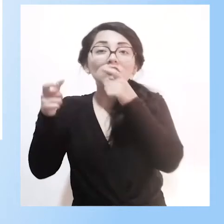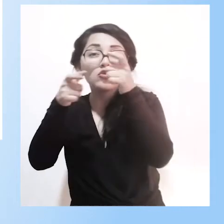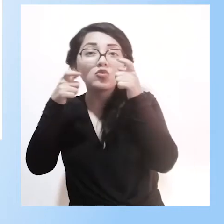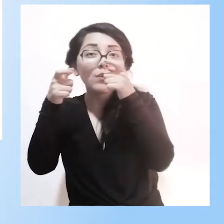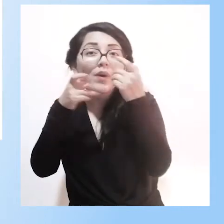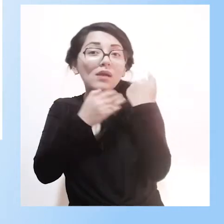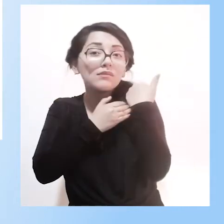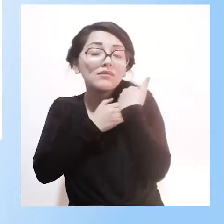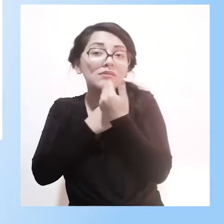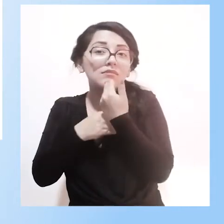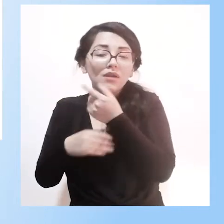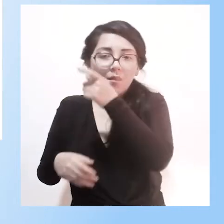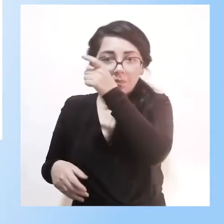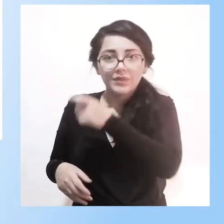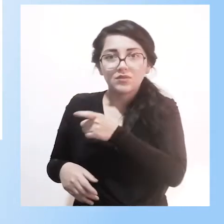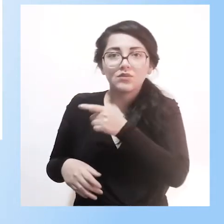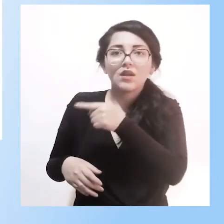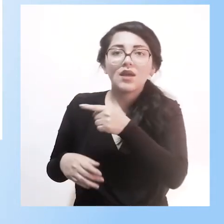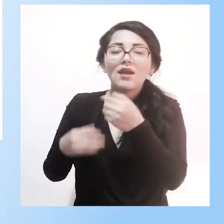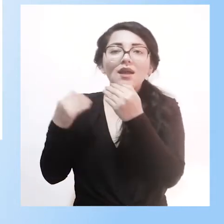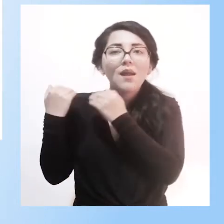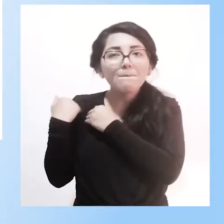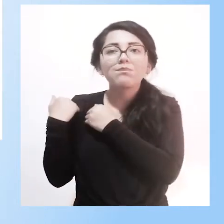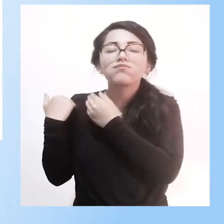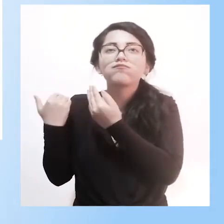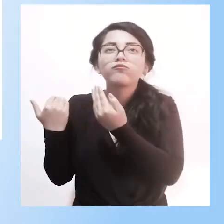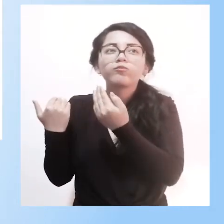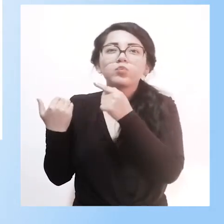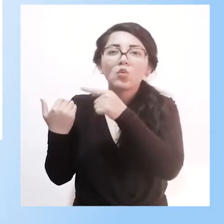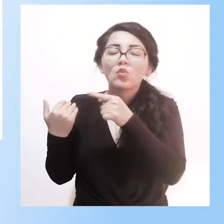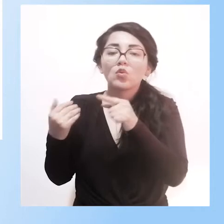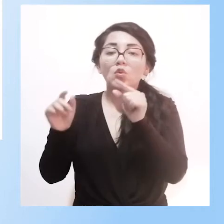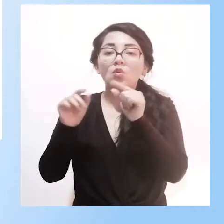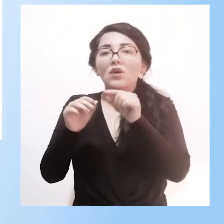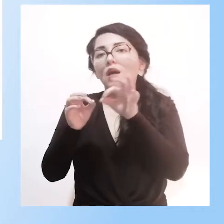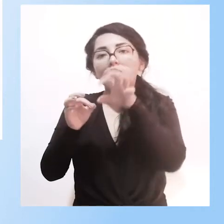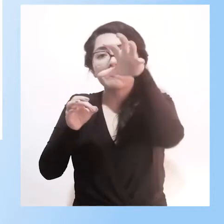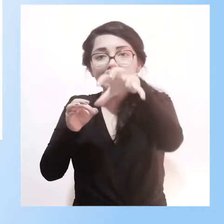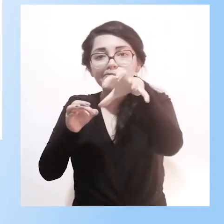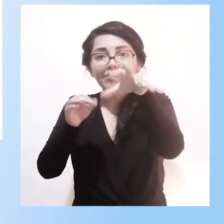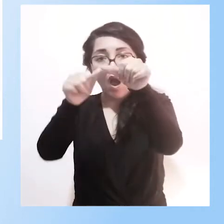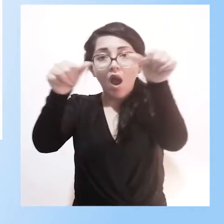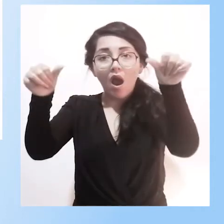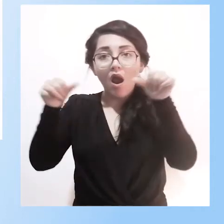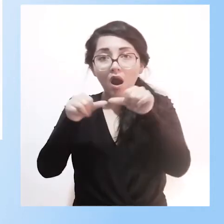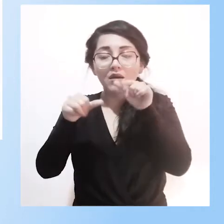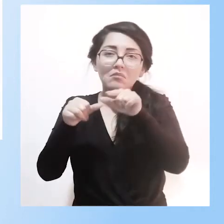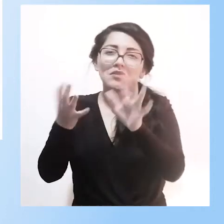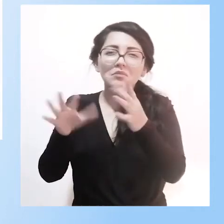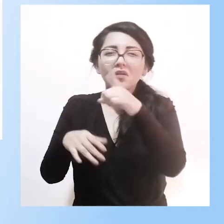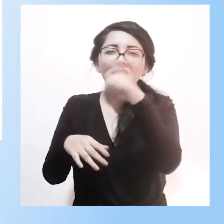es un cargo que se encarga de una pequeña región que más o menos cubre unos 100